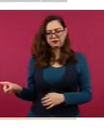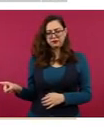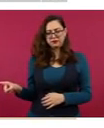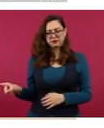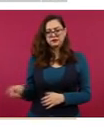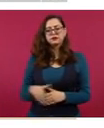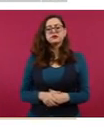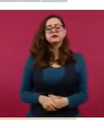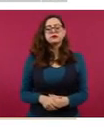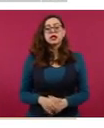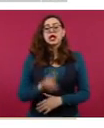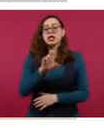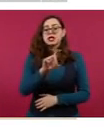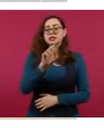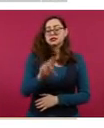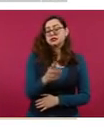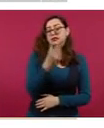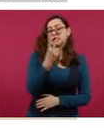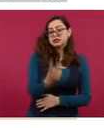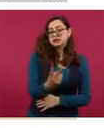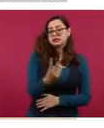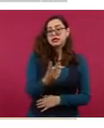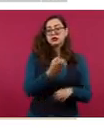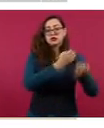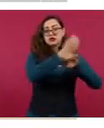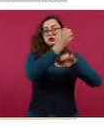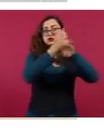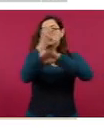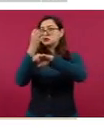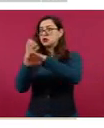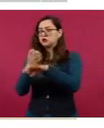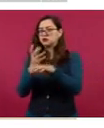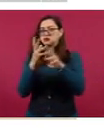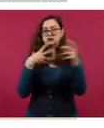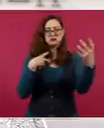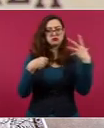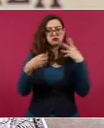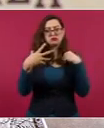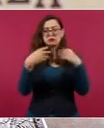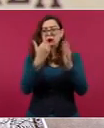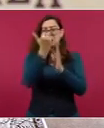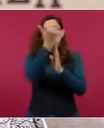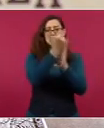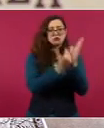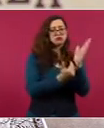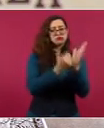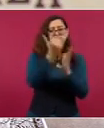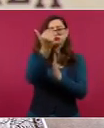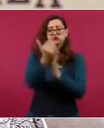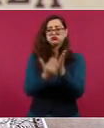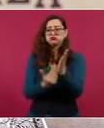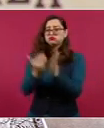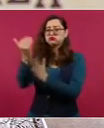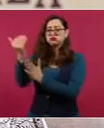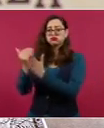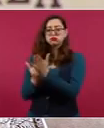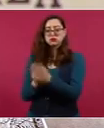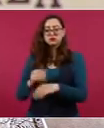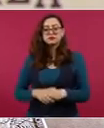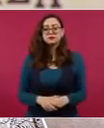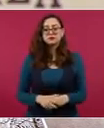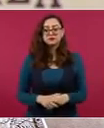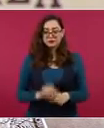las 32 entidades federativas reduce el número diario de casos de COVID registrados y, por supuesto,